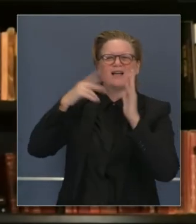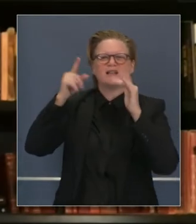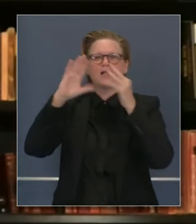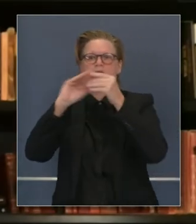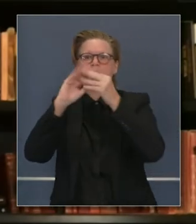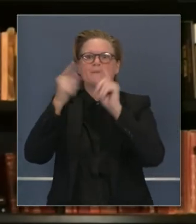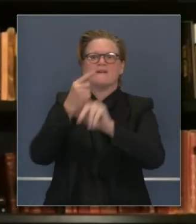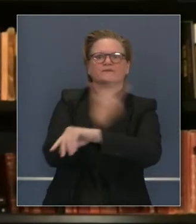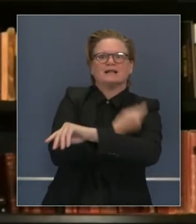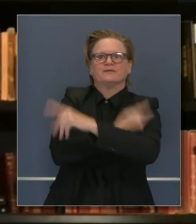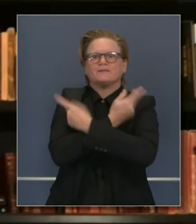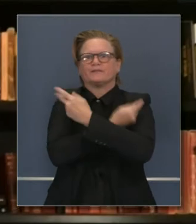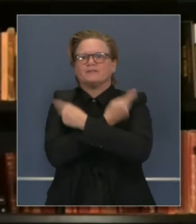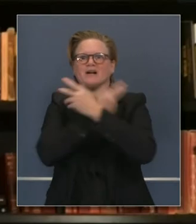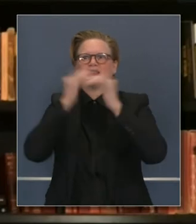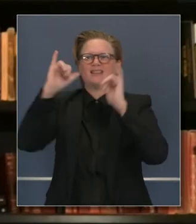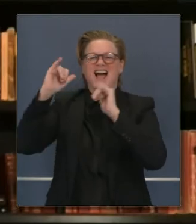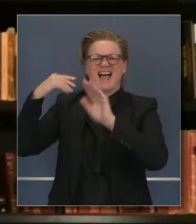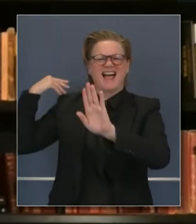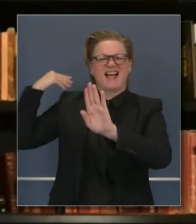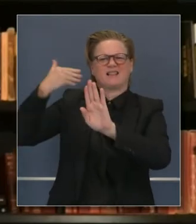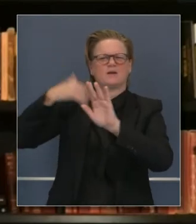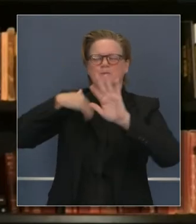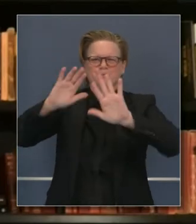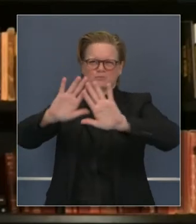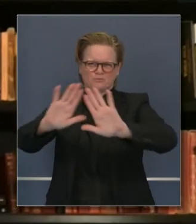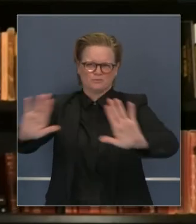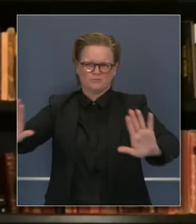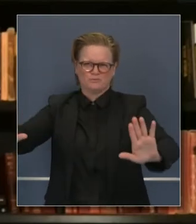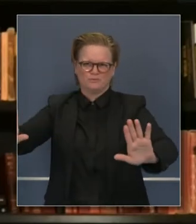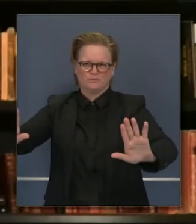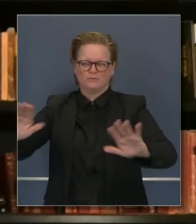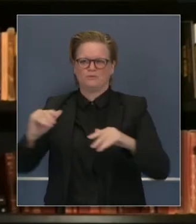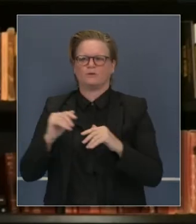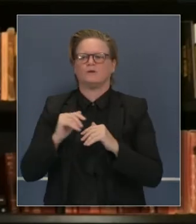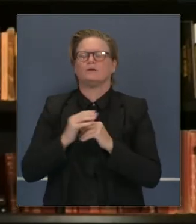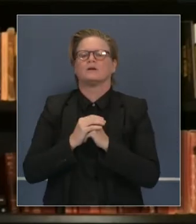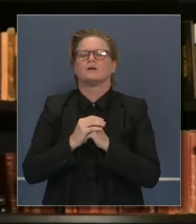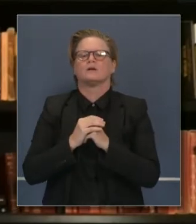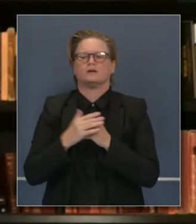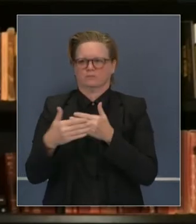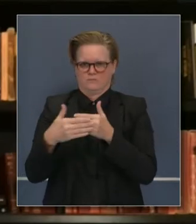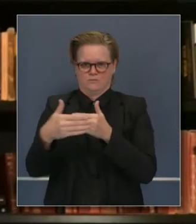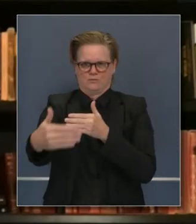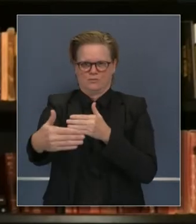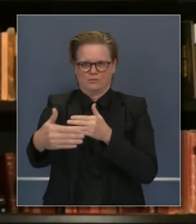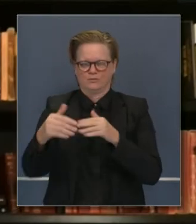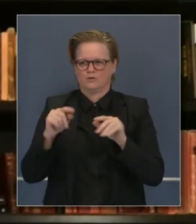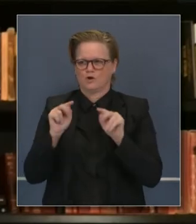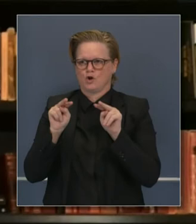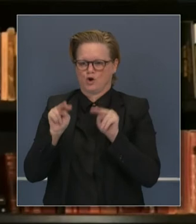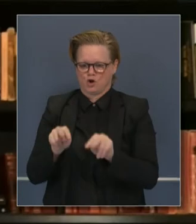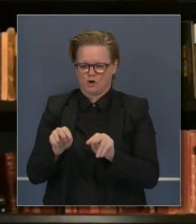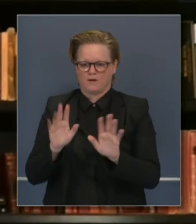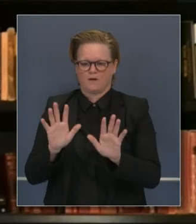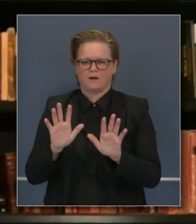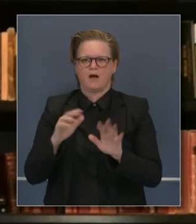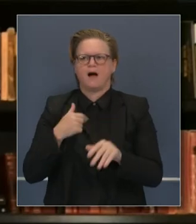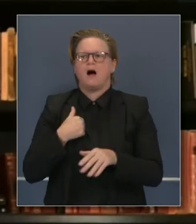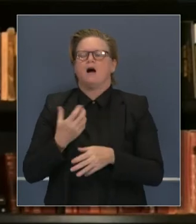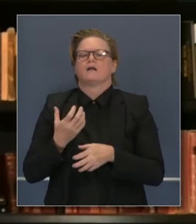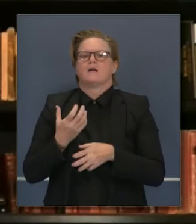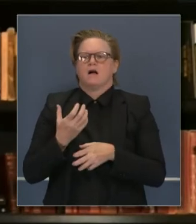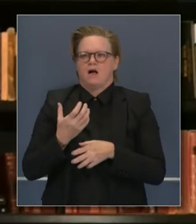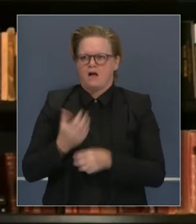sobrio, lo que a menudo se anuncia a nivel nacional. Habiendo dicho esto, sí estamos confiados no solo en